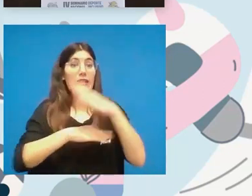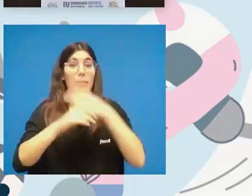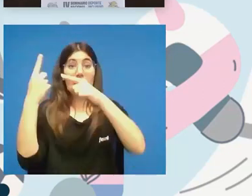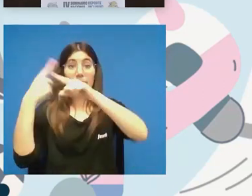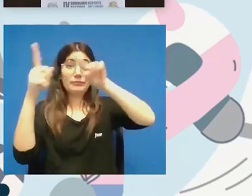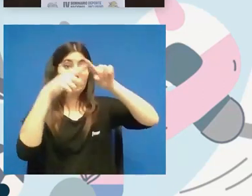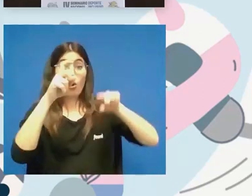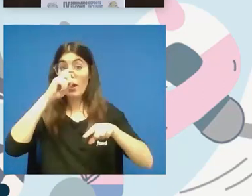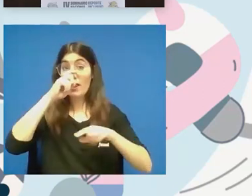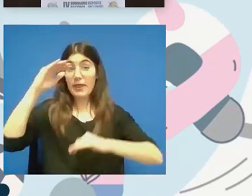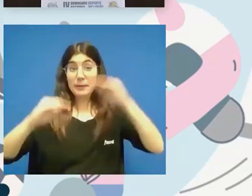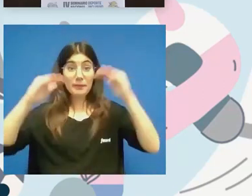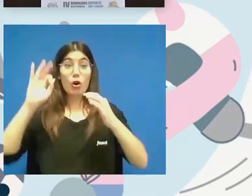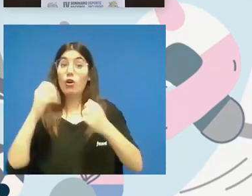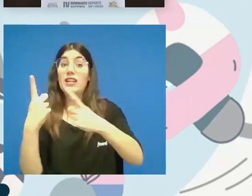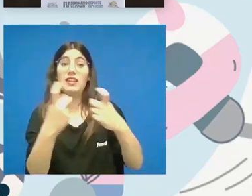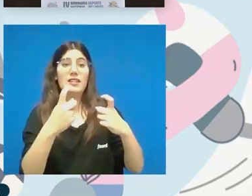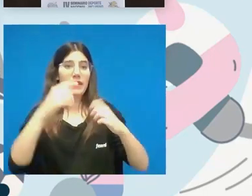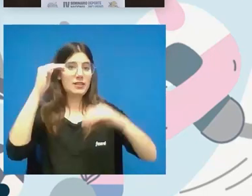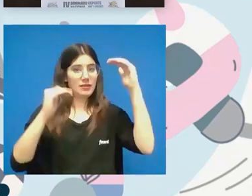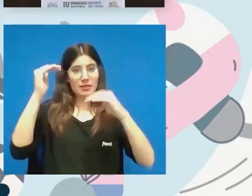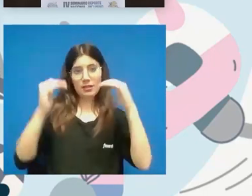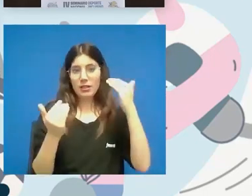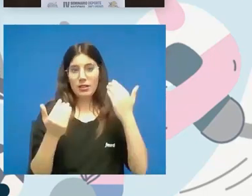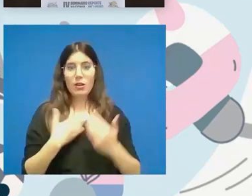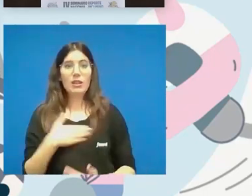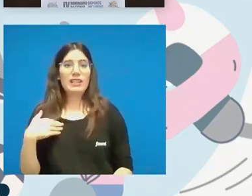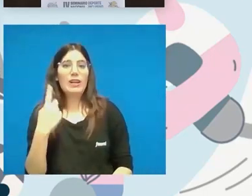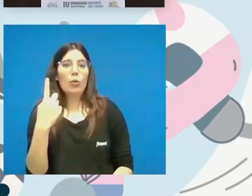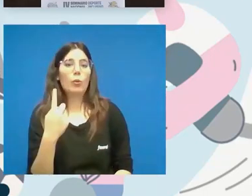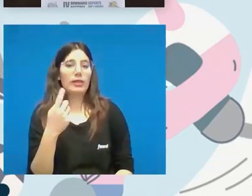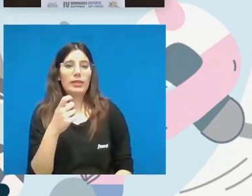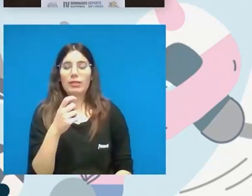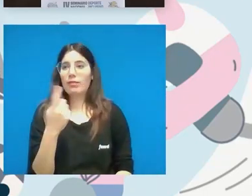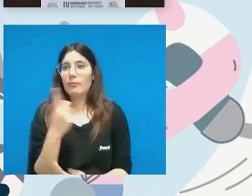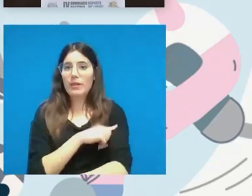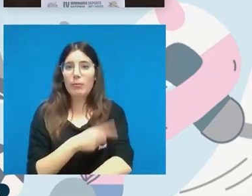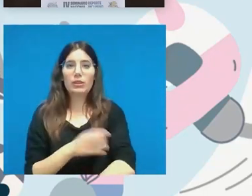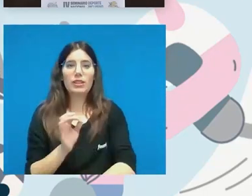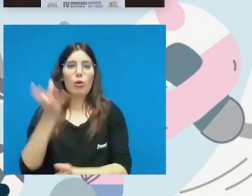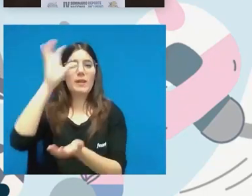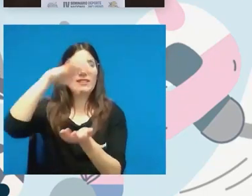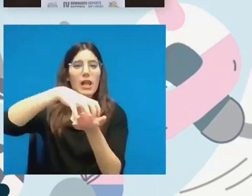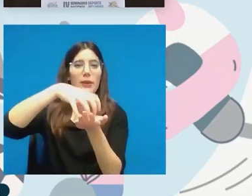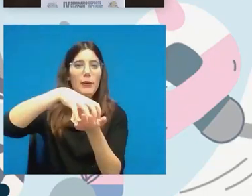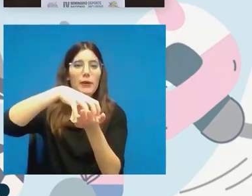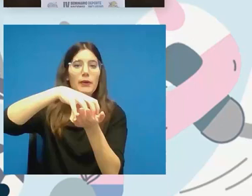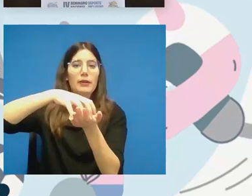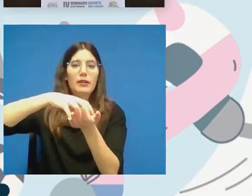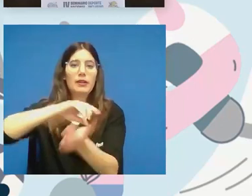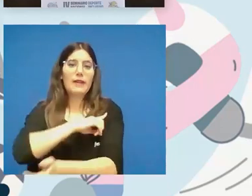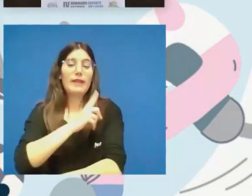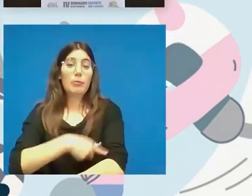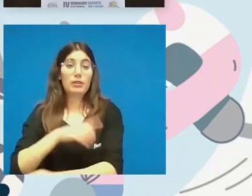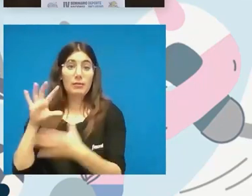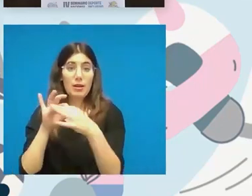tiene una edad o tiene unas necesidades o quiere hacer un deporte o tiene una instalación deportiva que le canaliza hacia